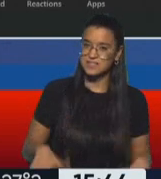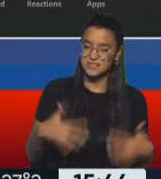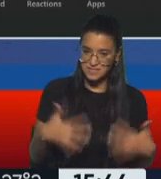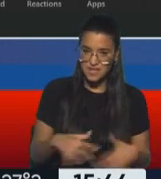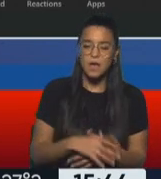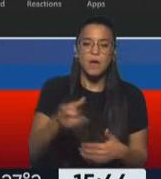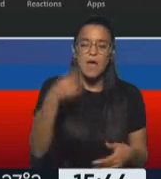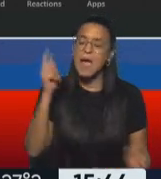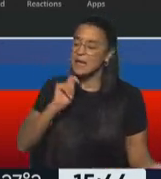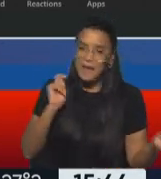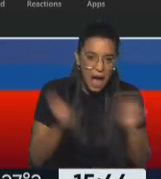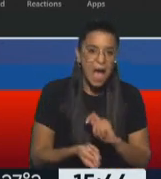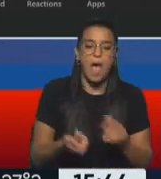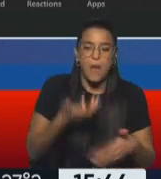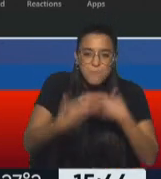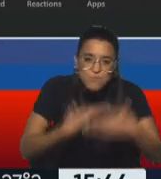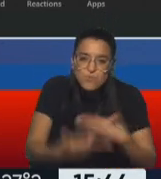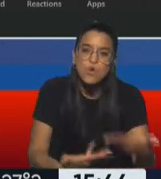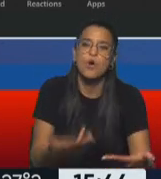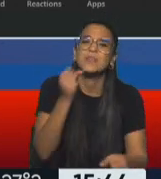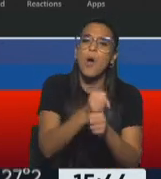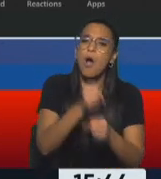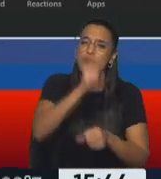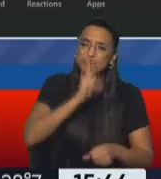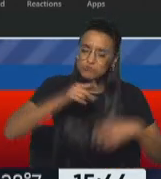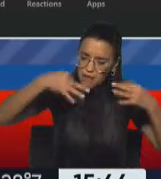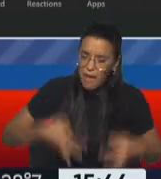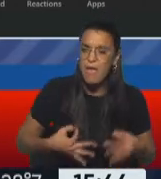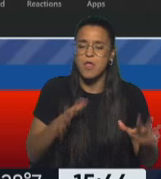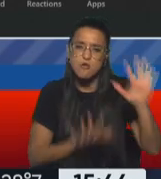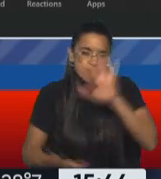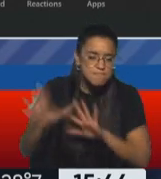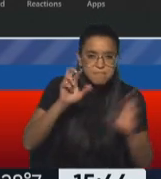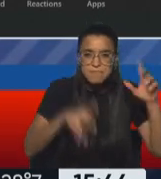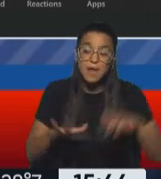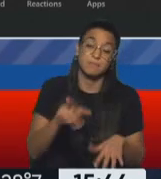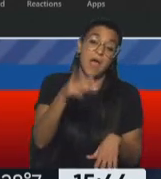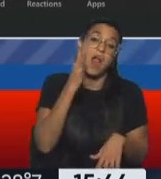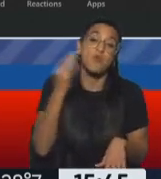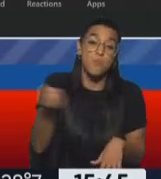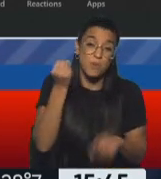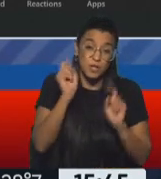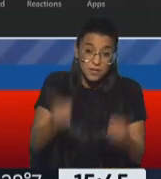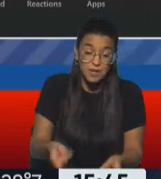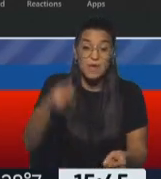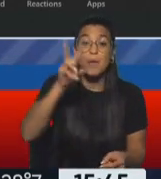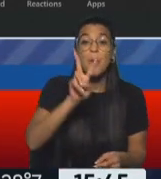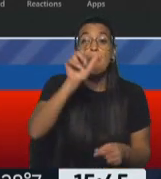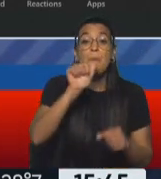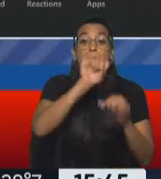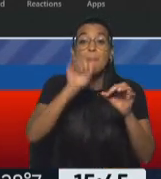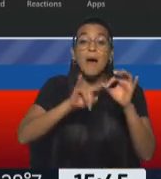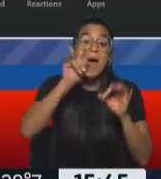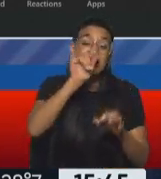de un giro y un cambio, de un trabajo serio, de un trabajo articulado. Y bueno, una cosa muy importante, Mirta Vázquez no tiene